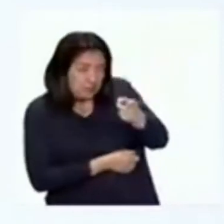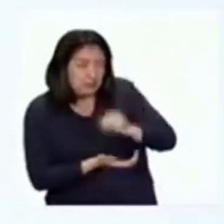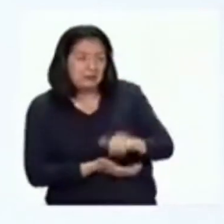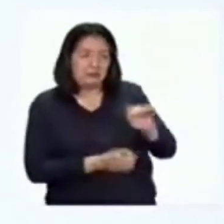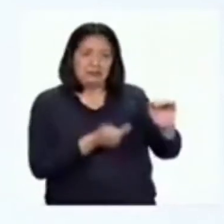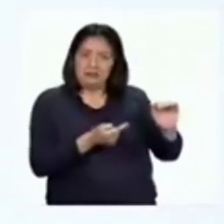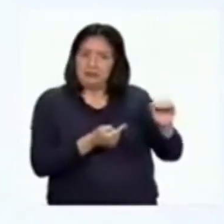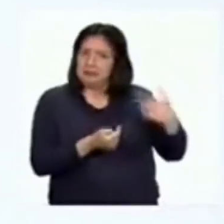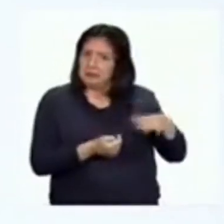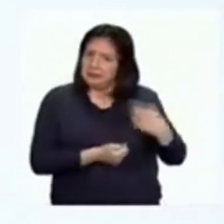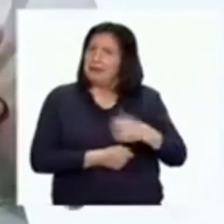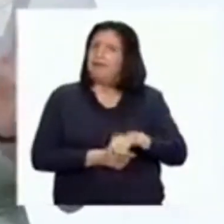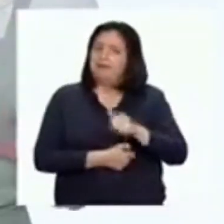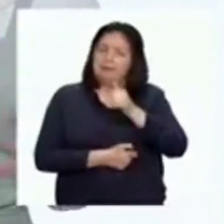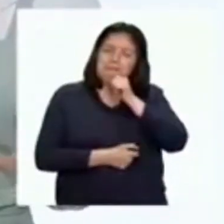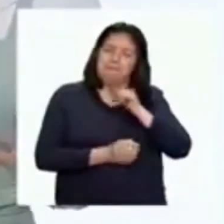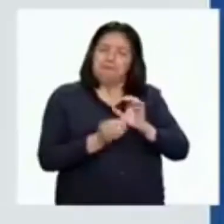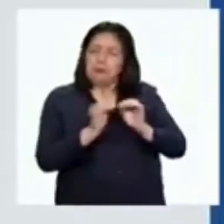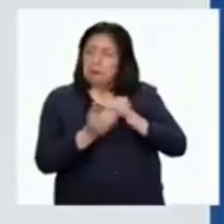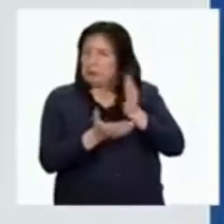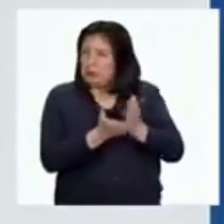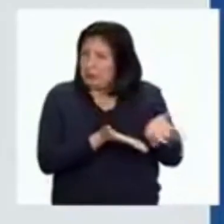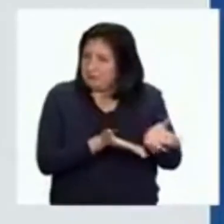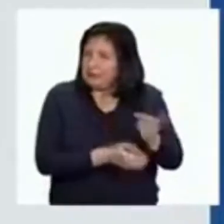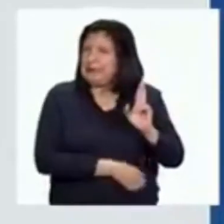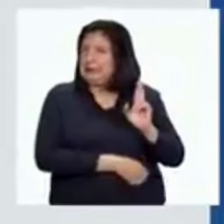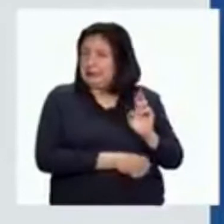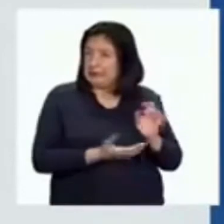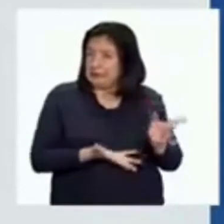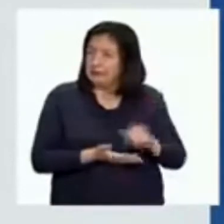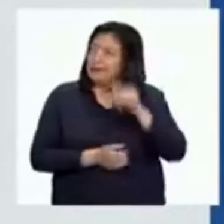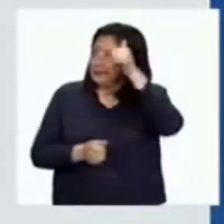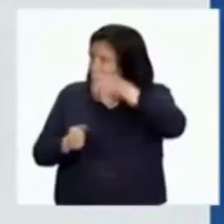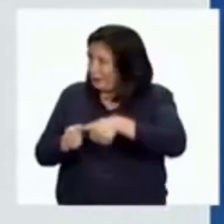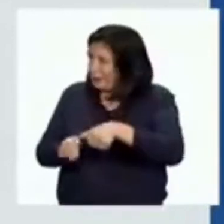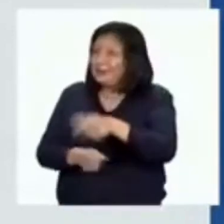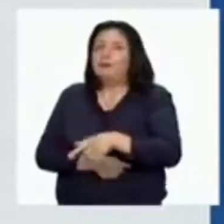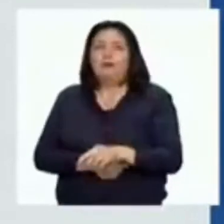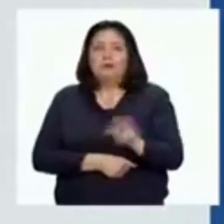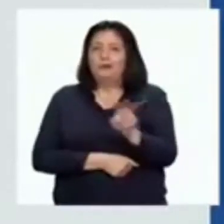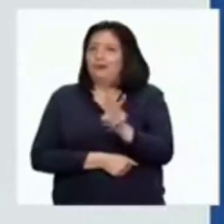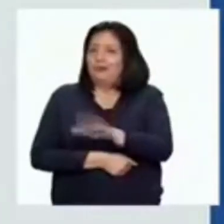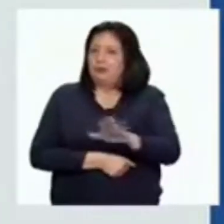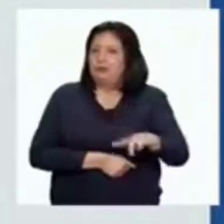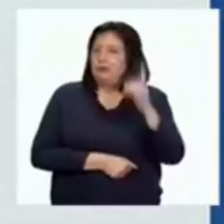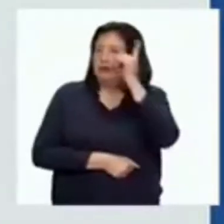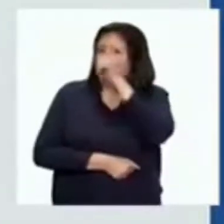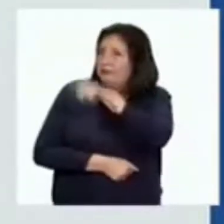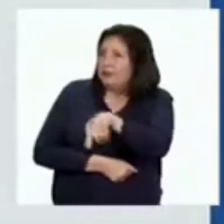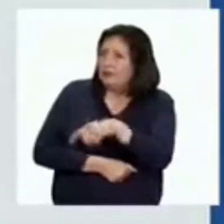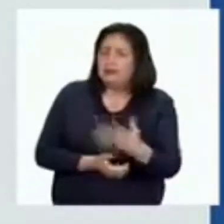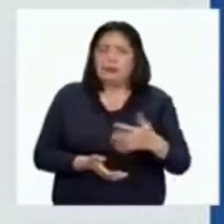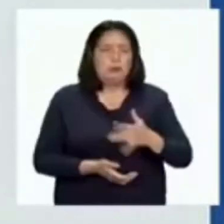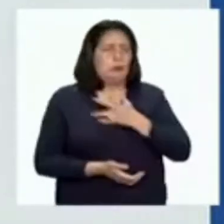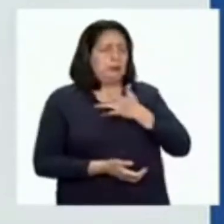Mercedes fue resiliente? Recordemos que Pedro y Mercedes atravesaron por situaciones difíciles. Las emociones que